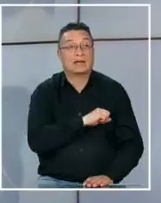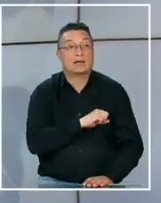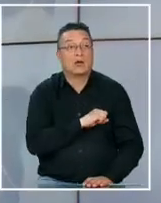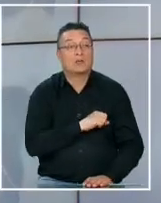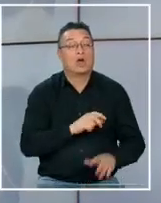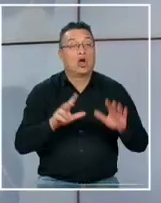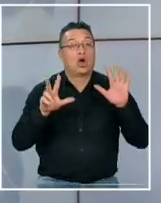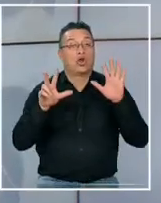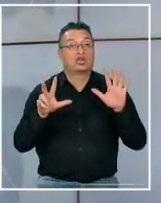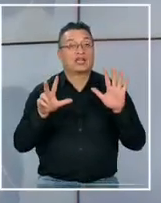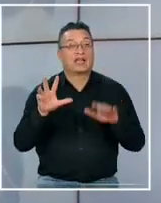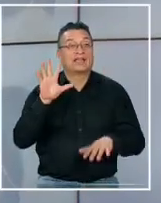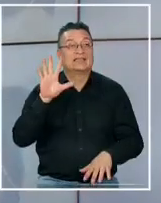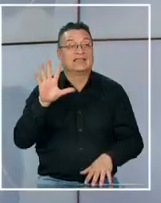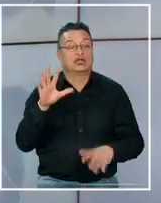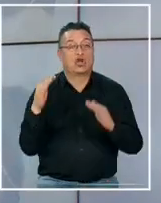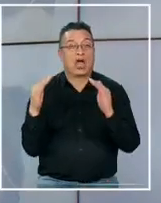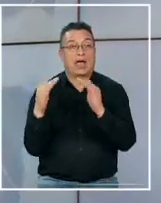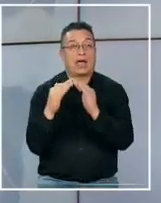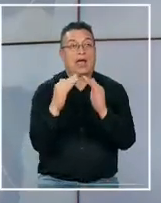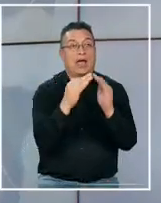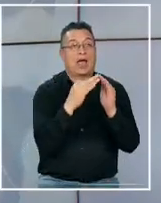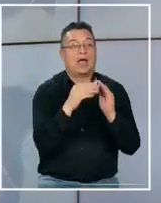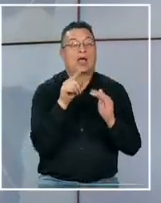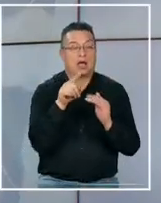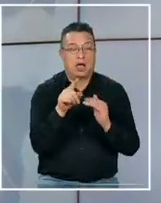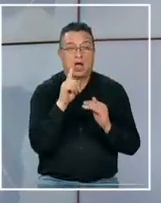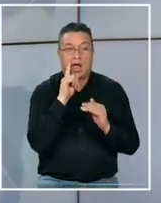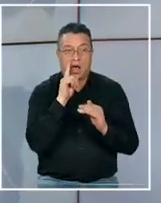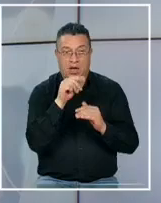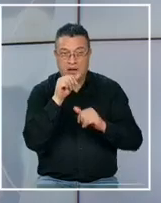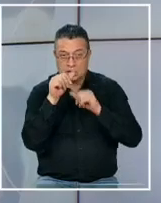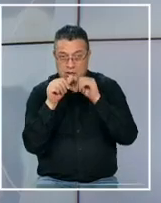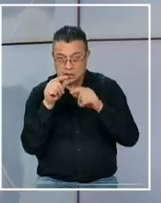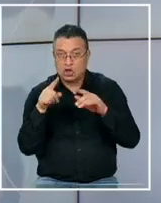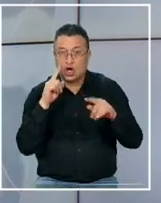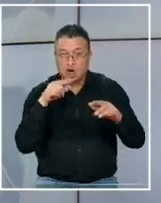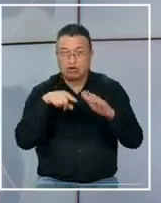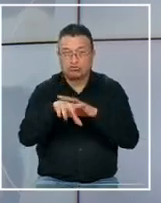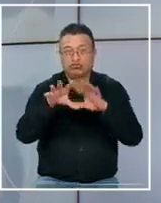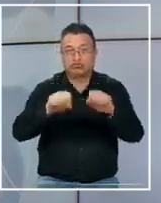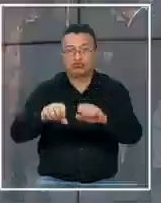son 85 las viviendas que se encuentran bajo el alero del crimen